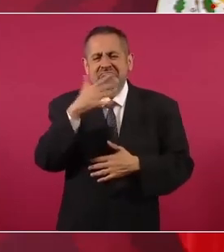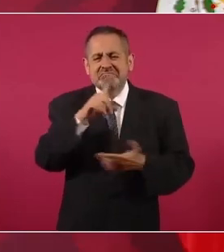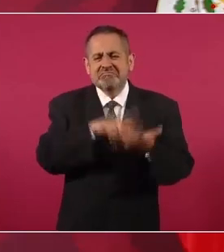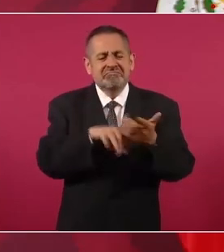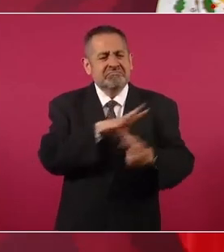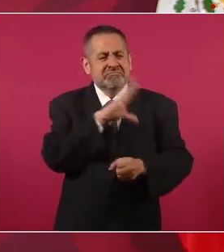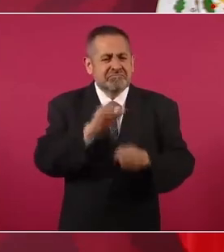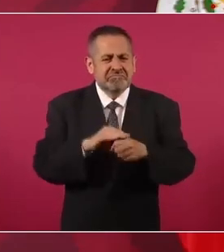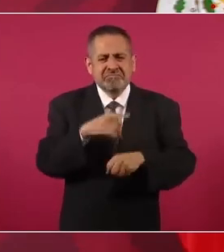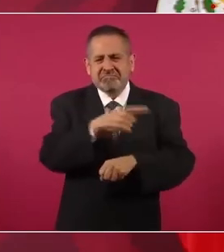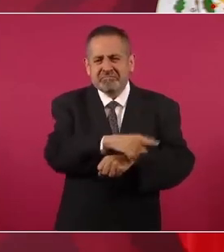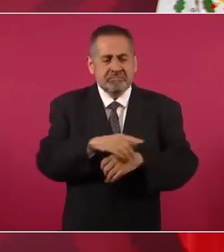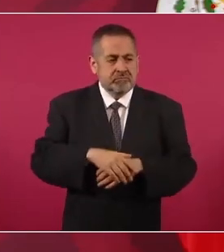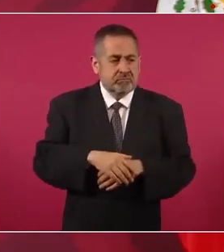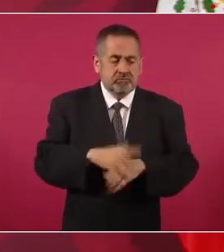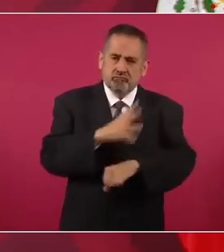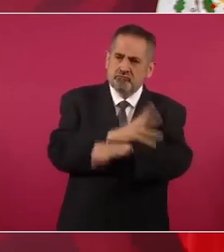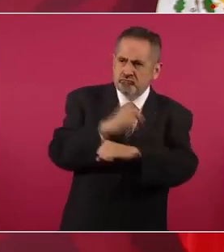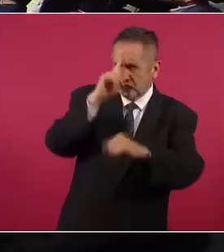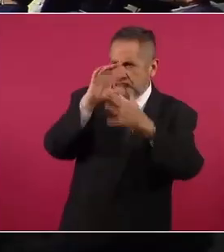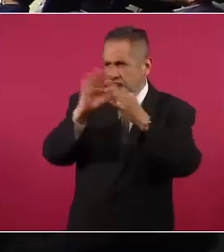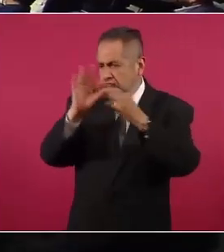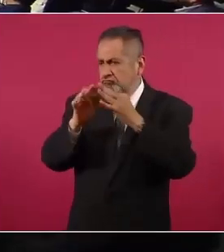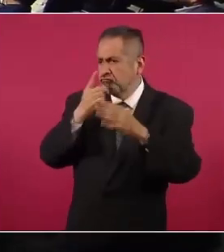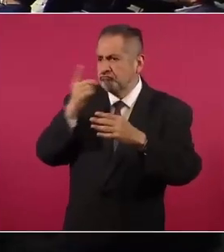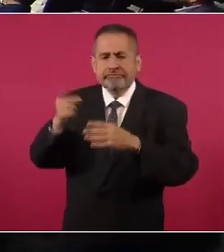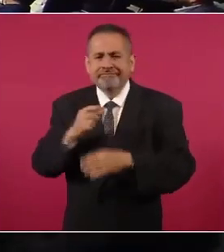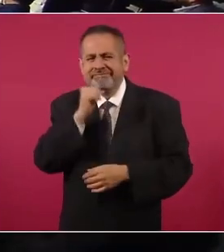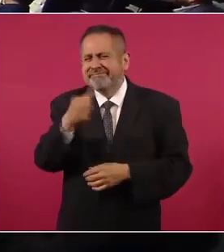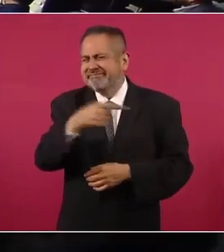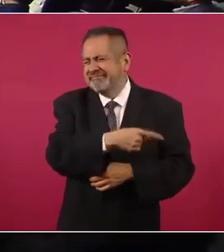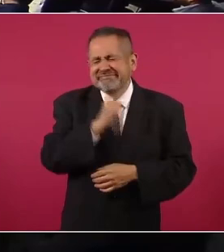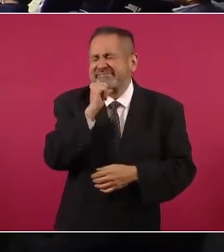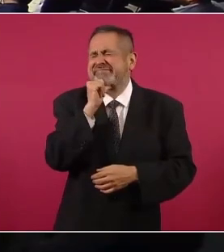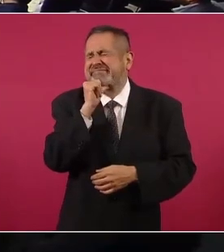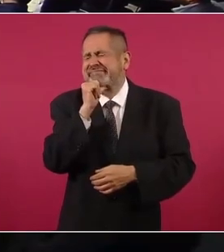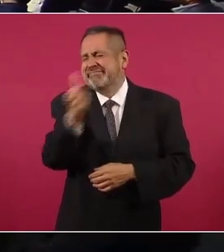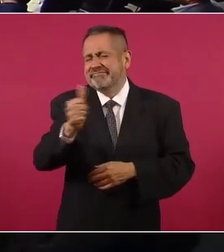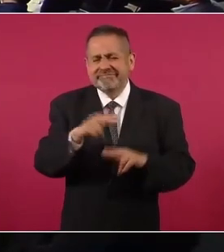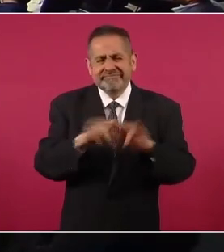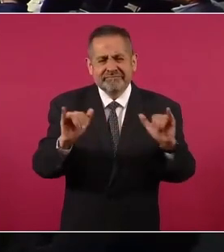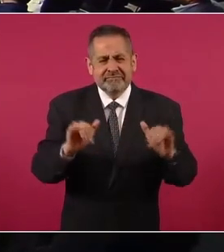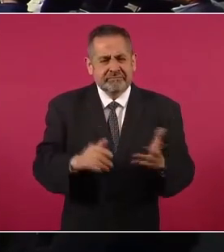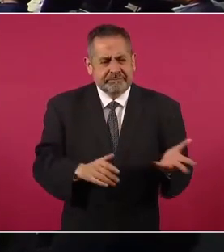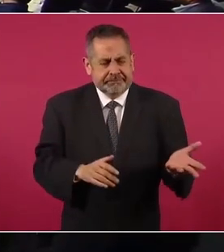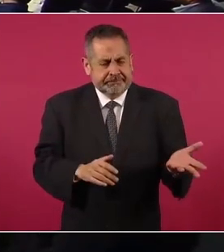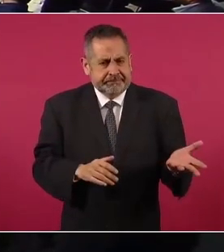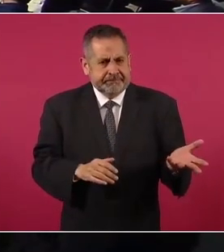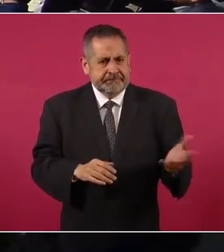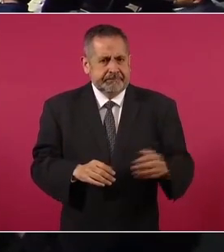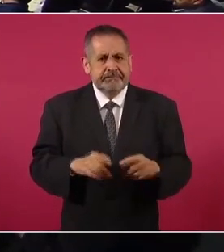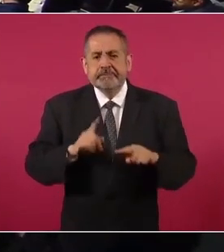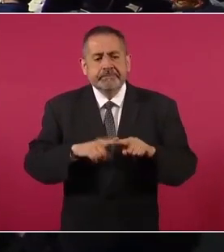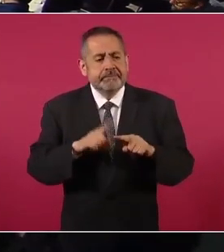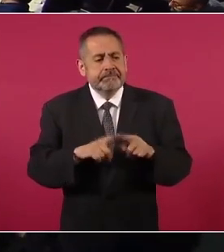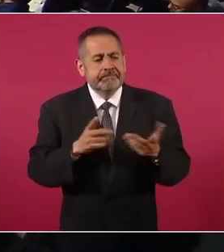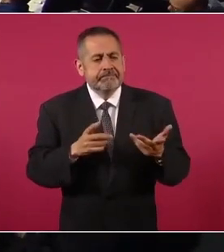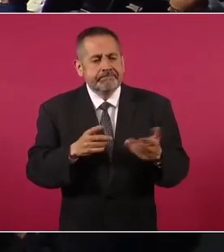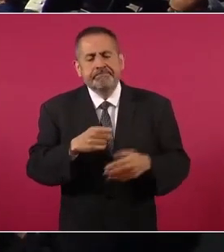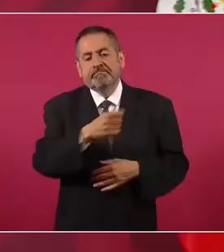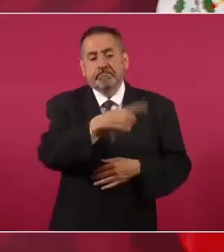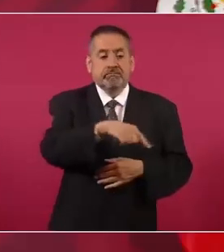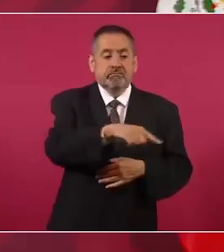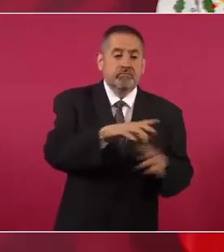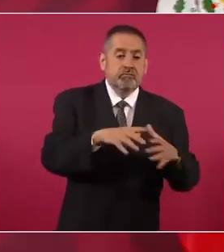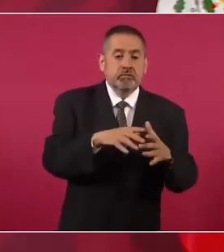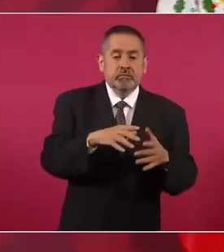deshonestidad intelectual, de quienes aparentaban